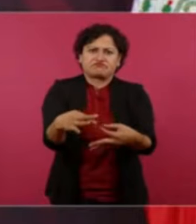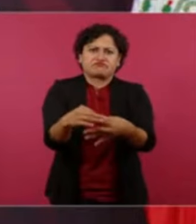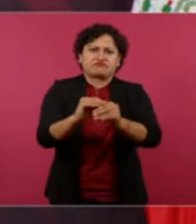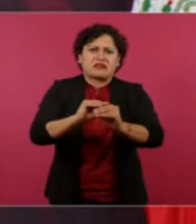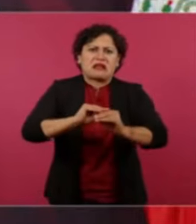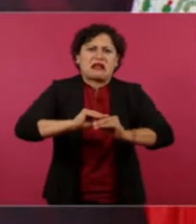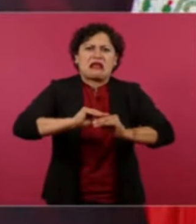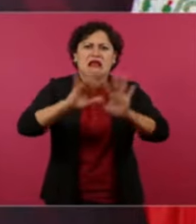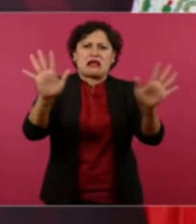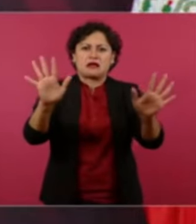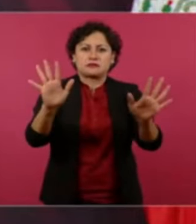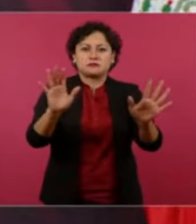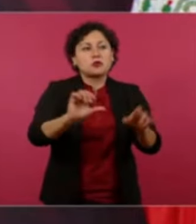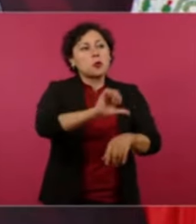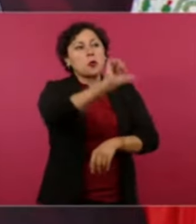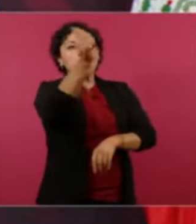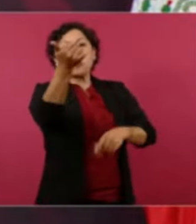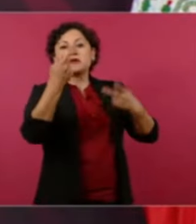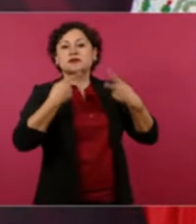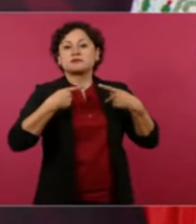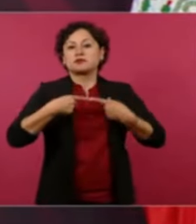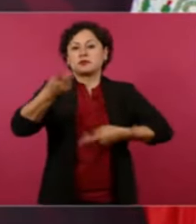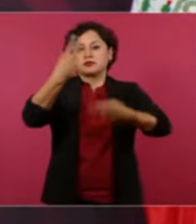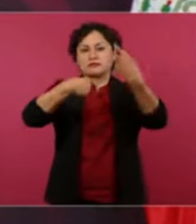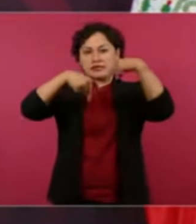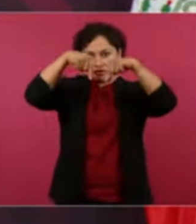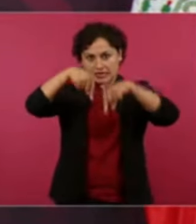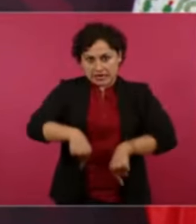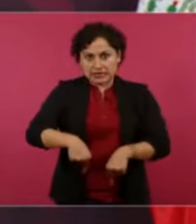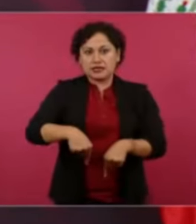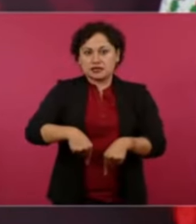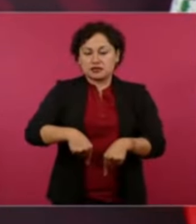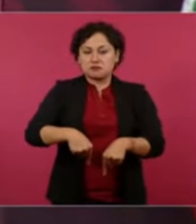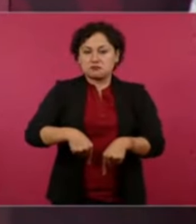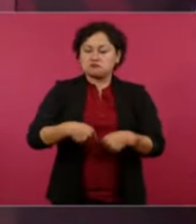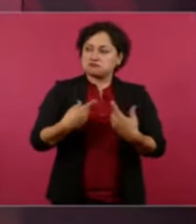incluyo a un dirigente que admiro mucho,